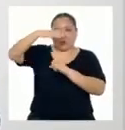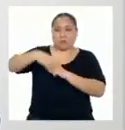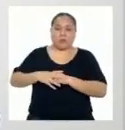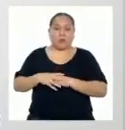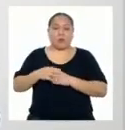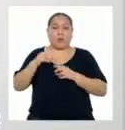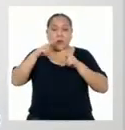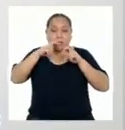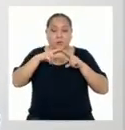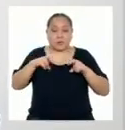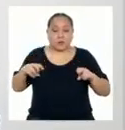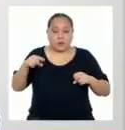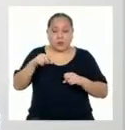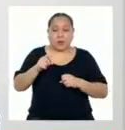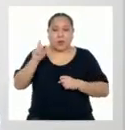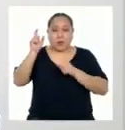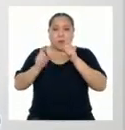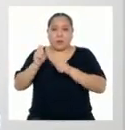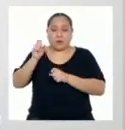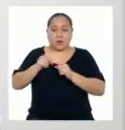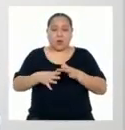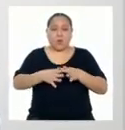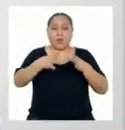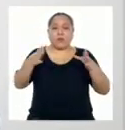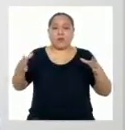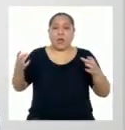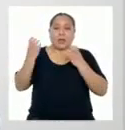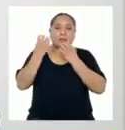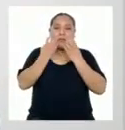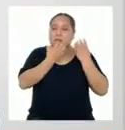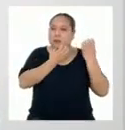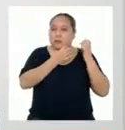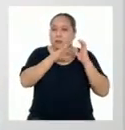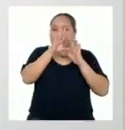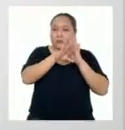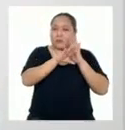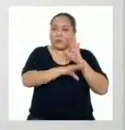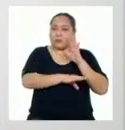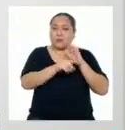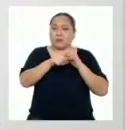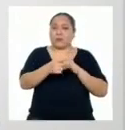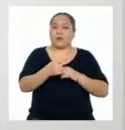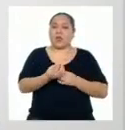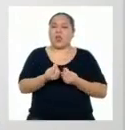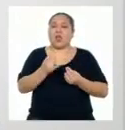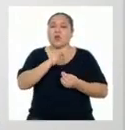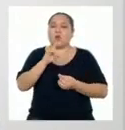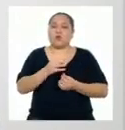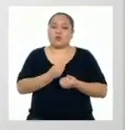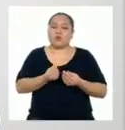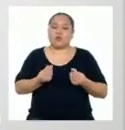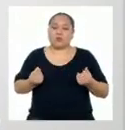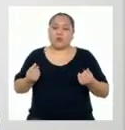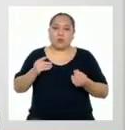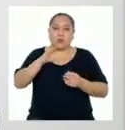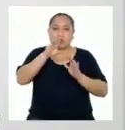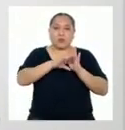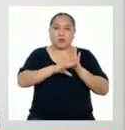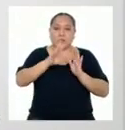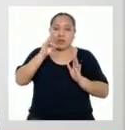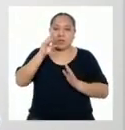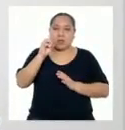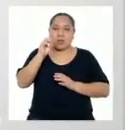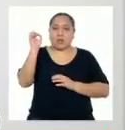Han incrementado El rendimiento Del maíz En 50% Y reducido La cantidad De fertilizantes Utilizados En un 70